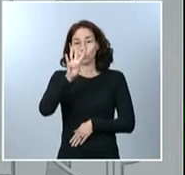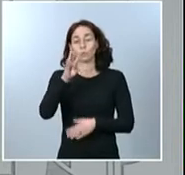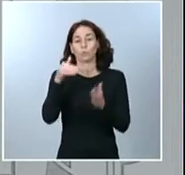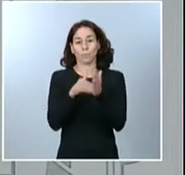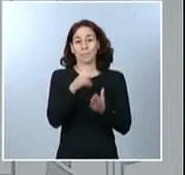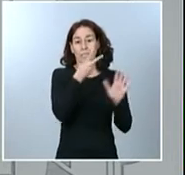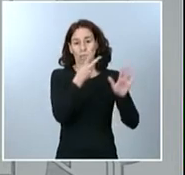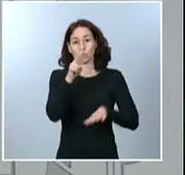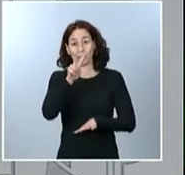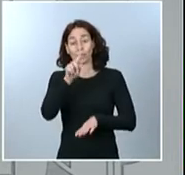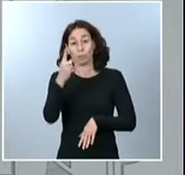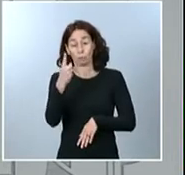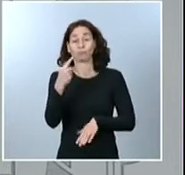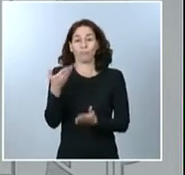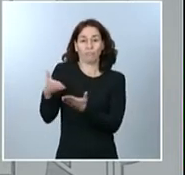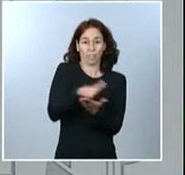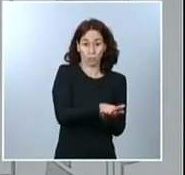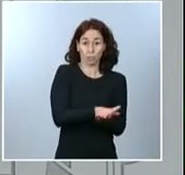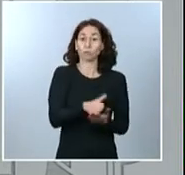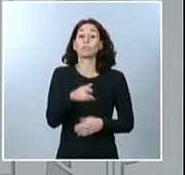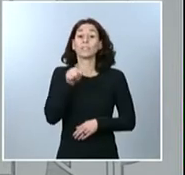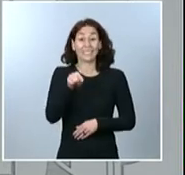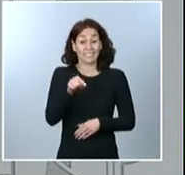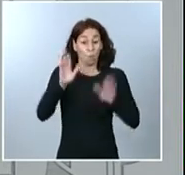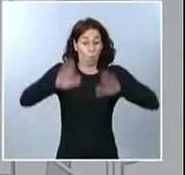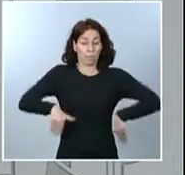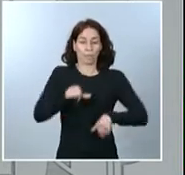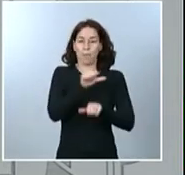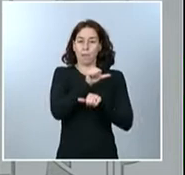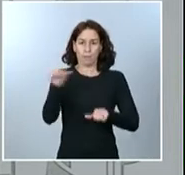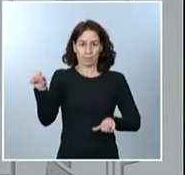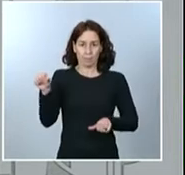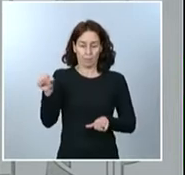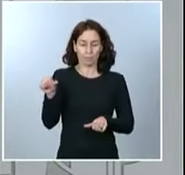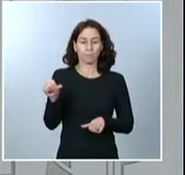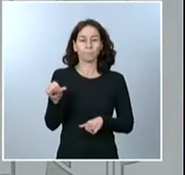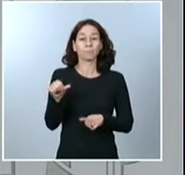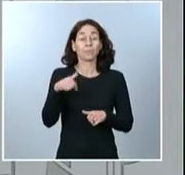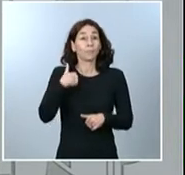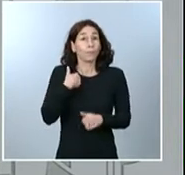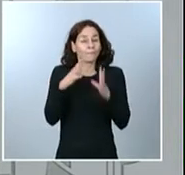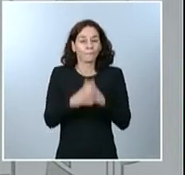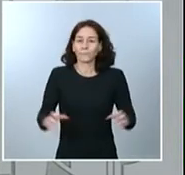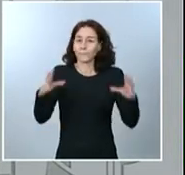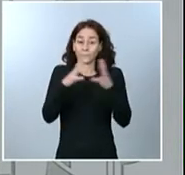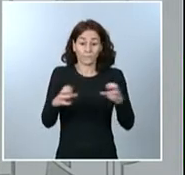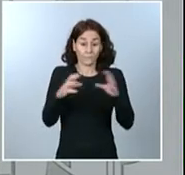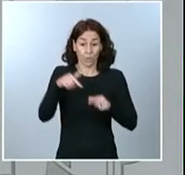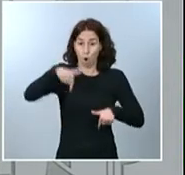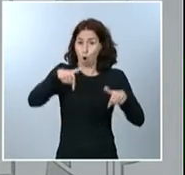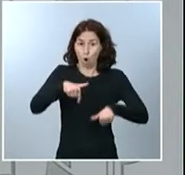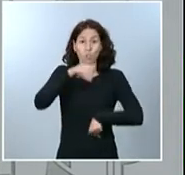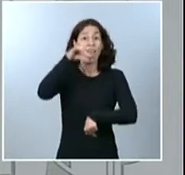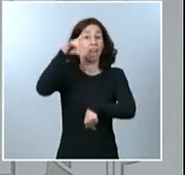655 corresponden a esta última semana. Mi mayor deseo es que aquellas personas que hoy se encuentran enfermas se